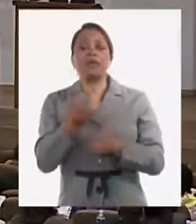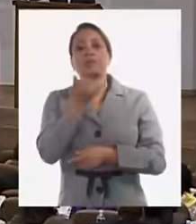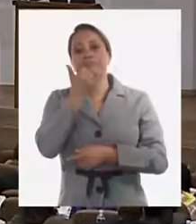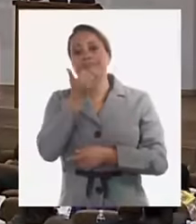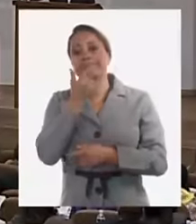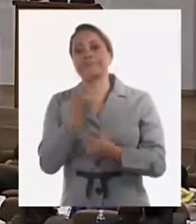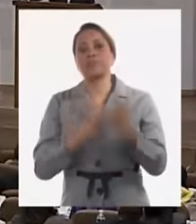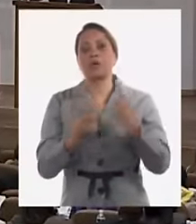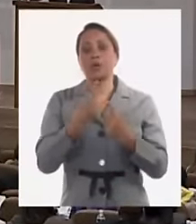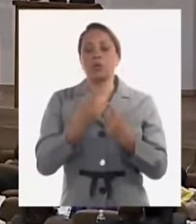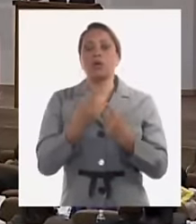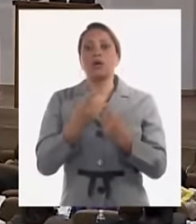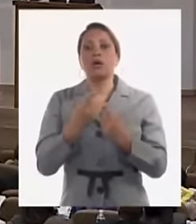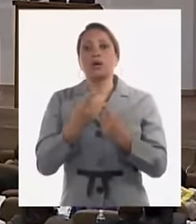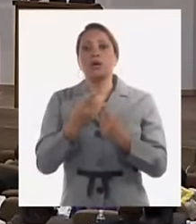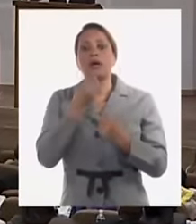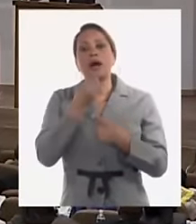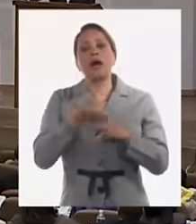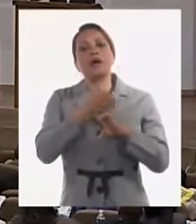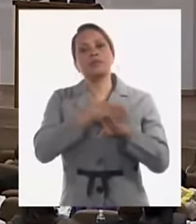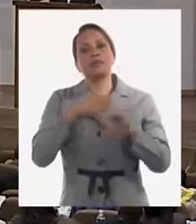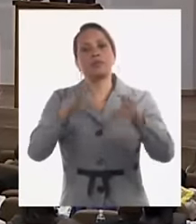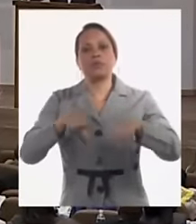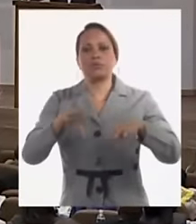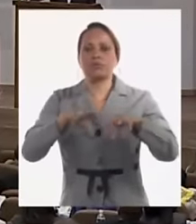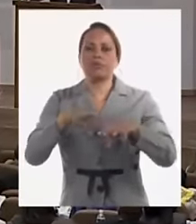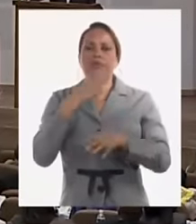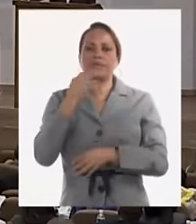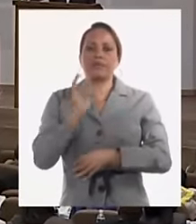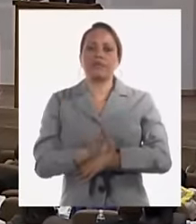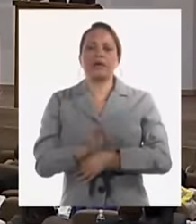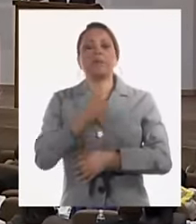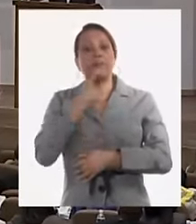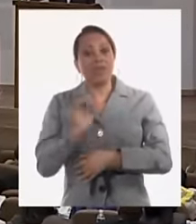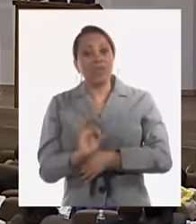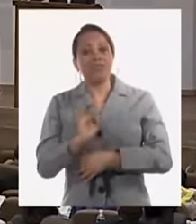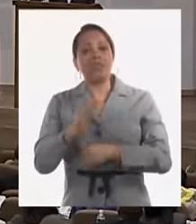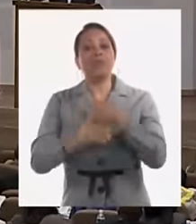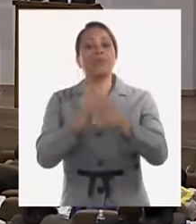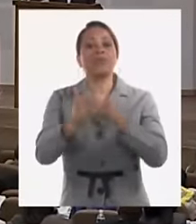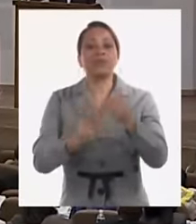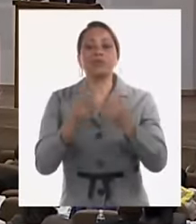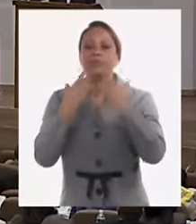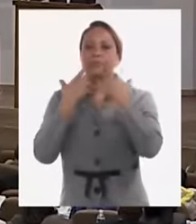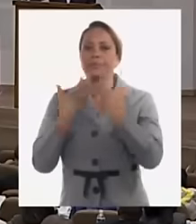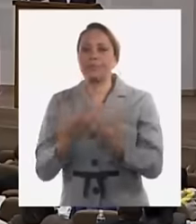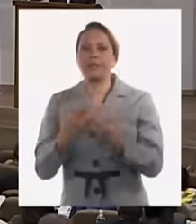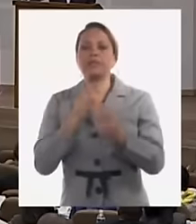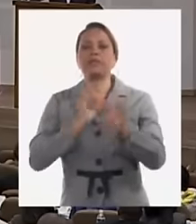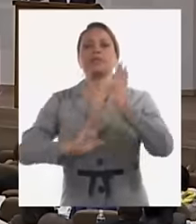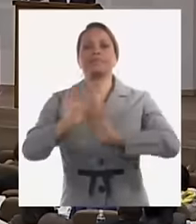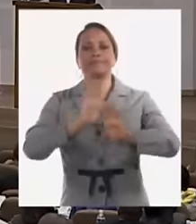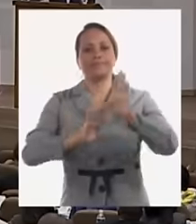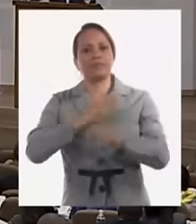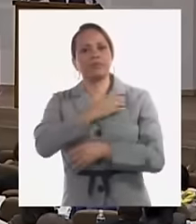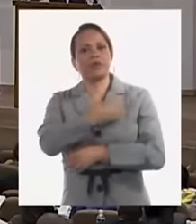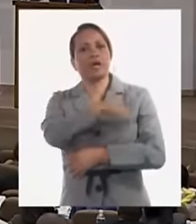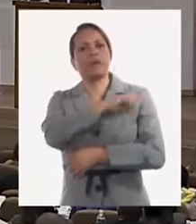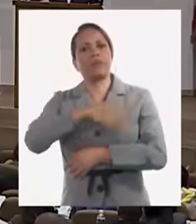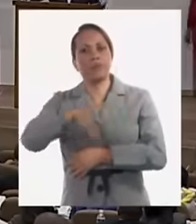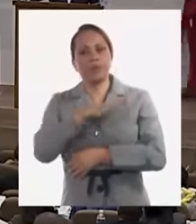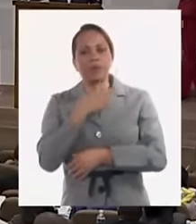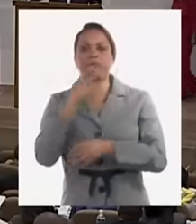creado otras condiciones previas es un proceso necesario es un proceso que protege al pueblo es verdad que lleva